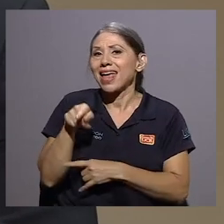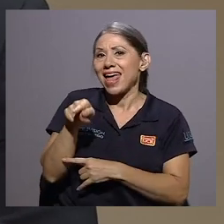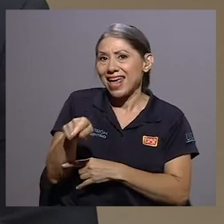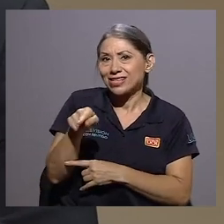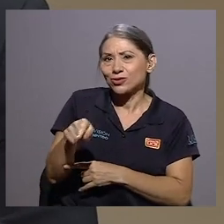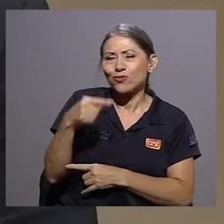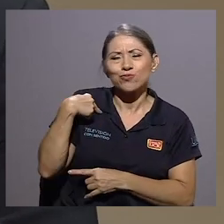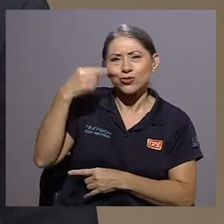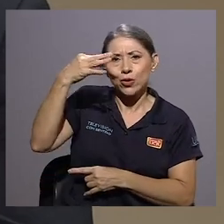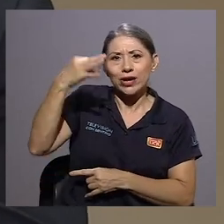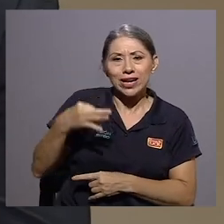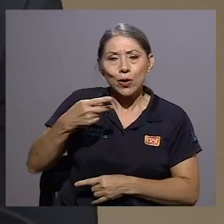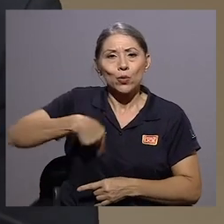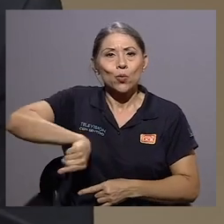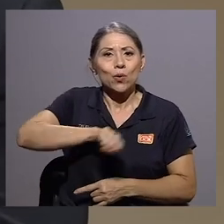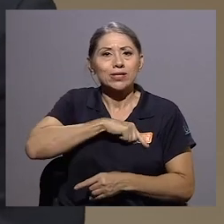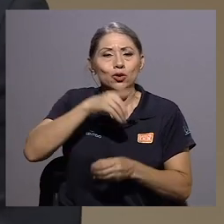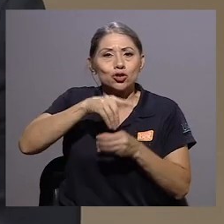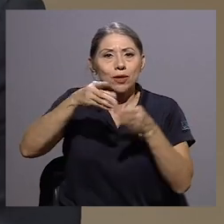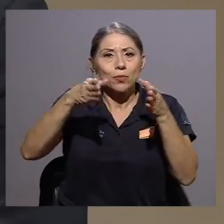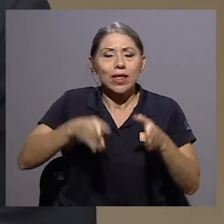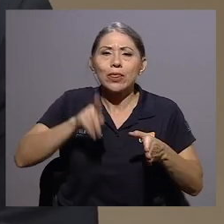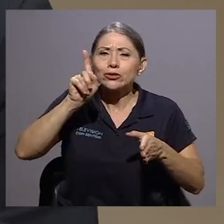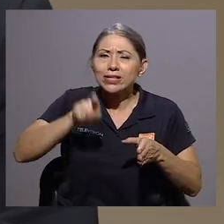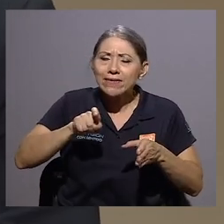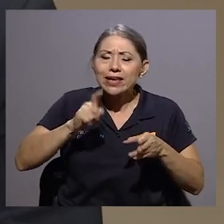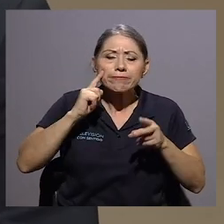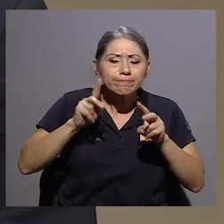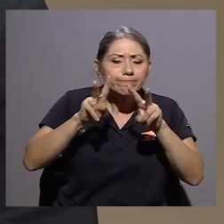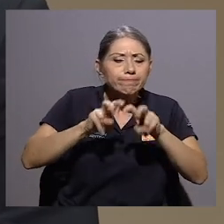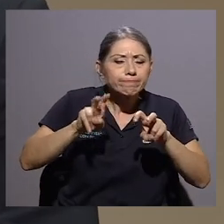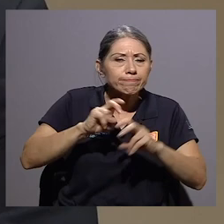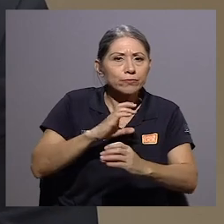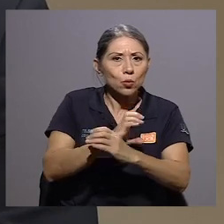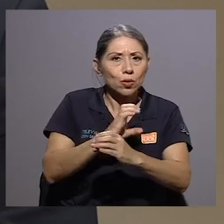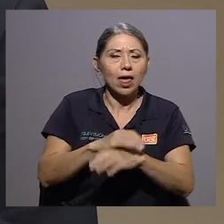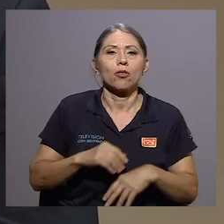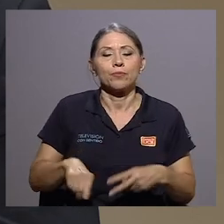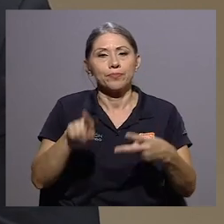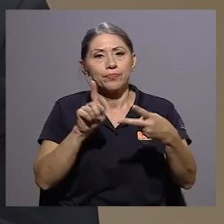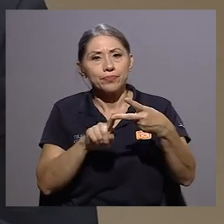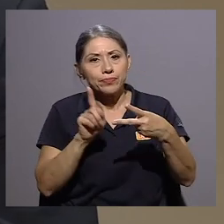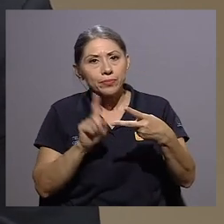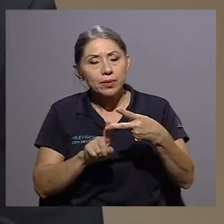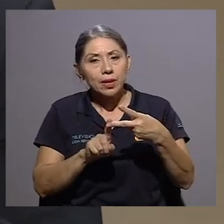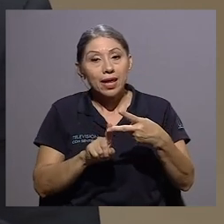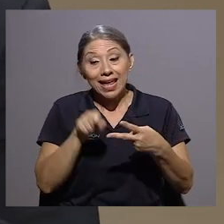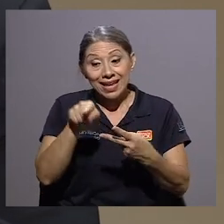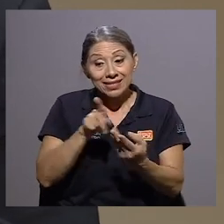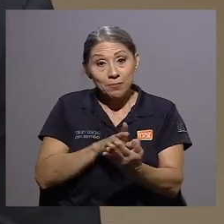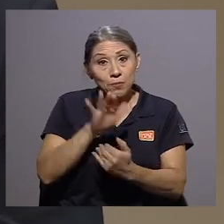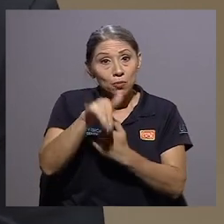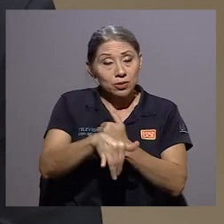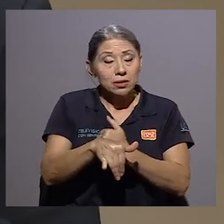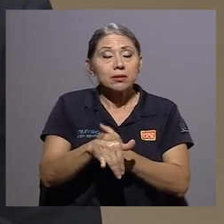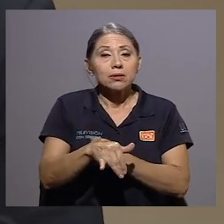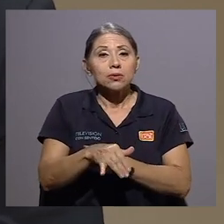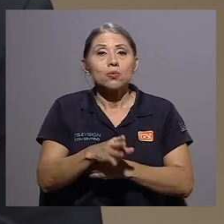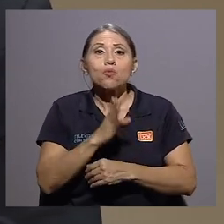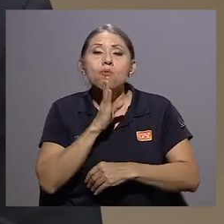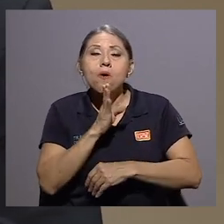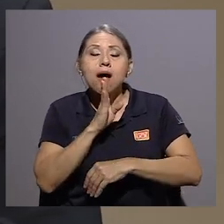que nuestros diputados y diputadas deben de revisar con cuidado. Y el segundo punto es que el proyecto habla